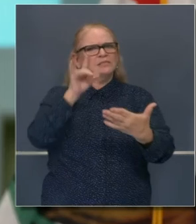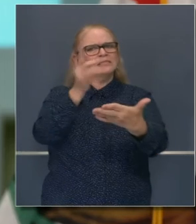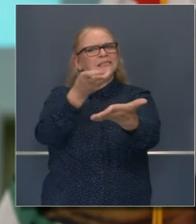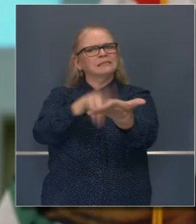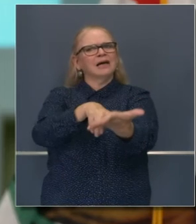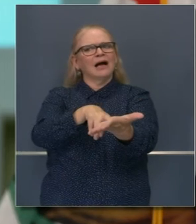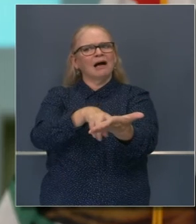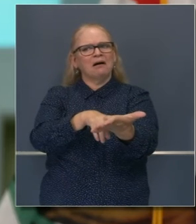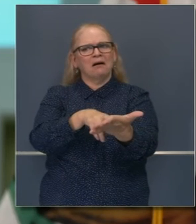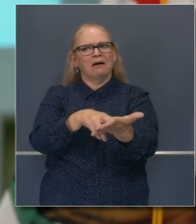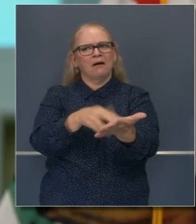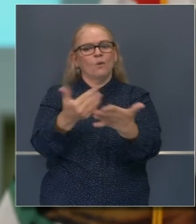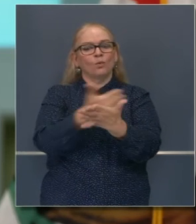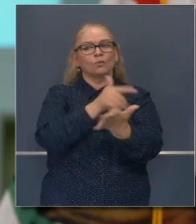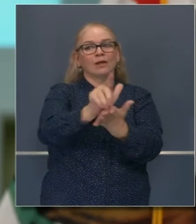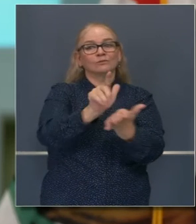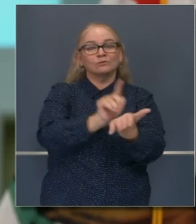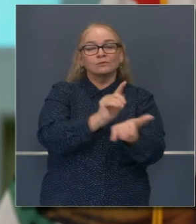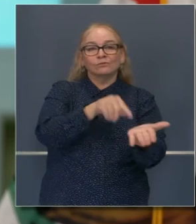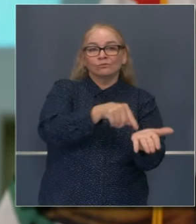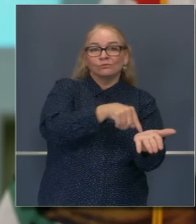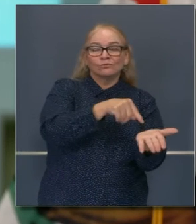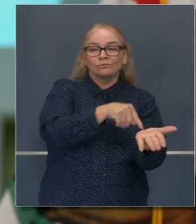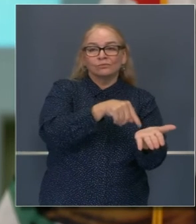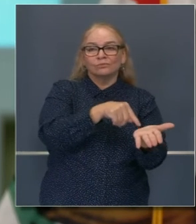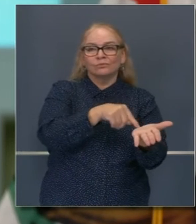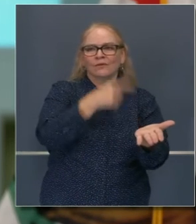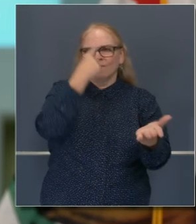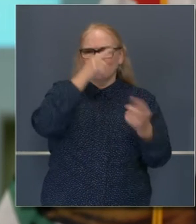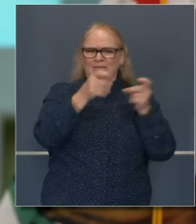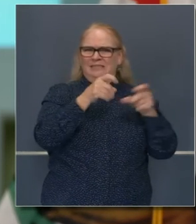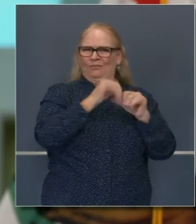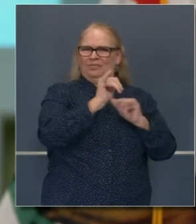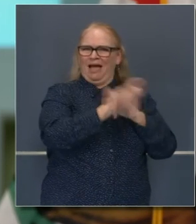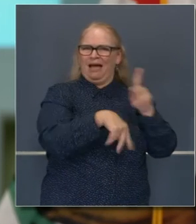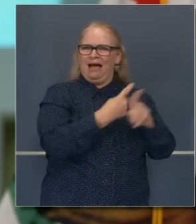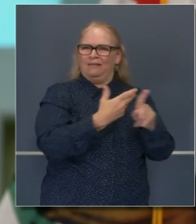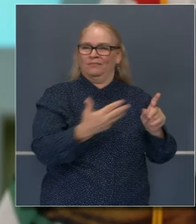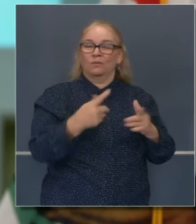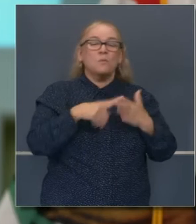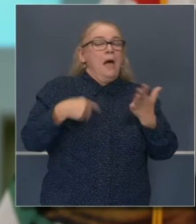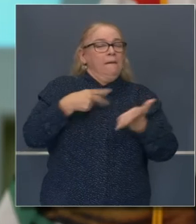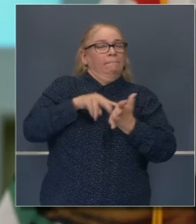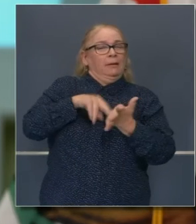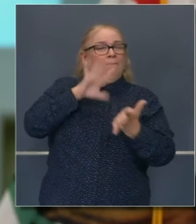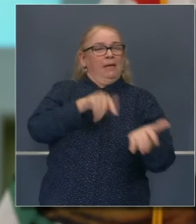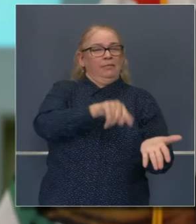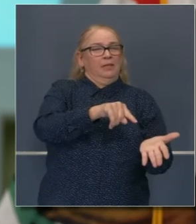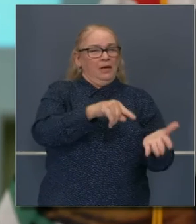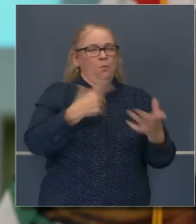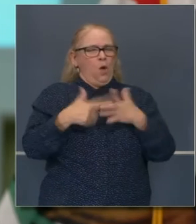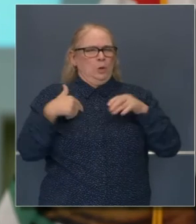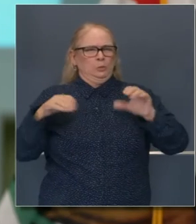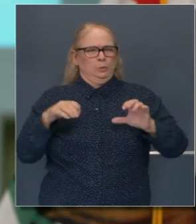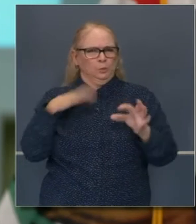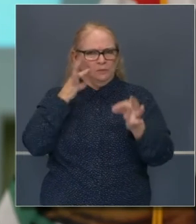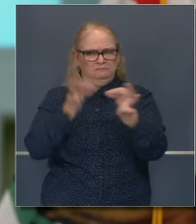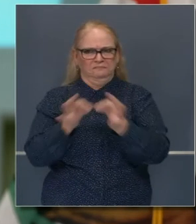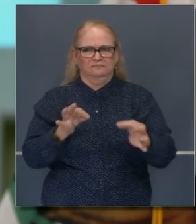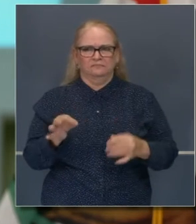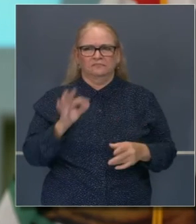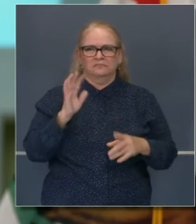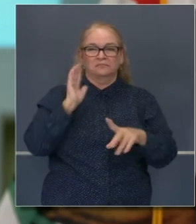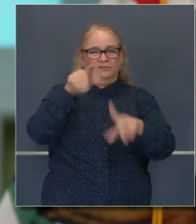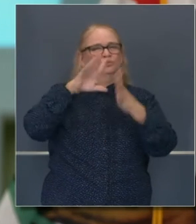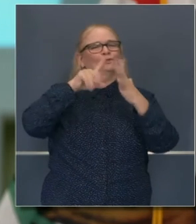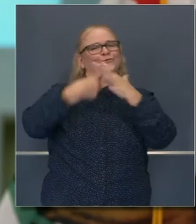pasada orgullosamente firmé una legislación para codificar eso. Lo que quiero decir es que una de las cosas a las cuales estamos comprometidos